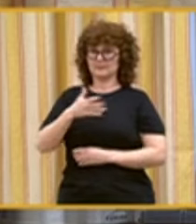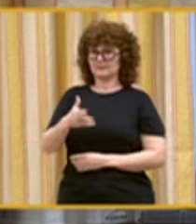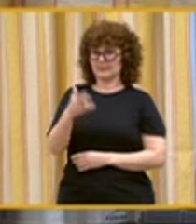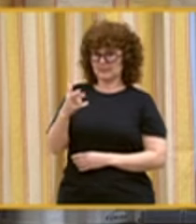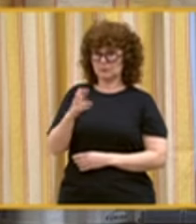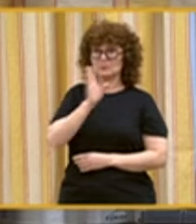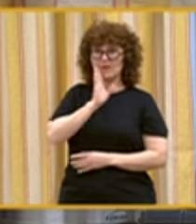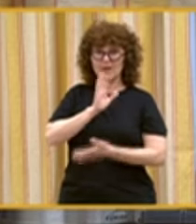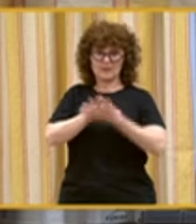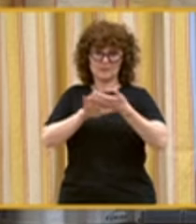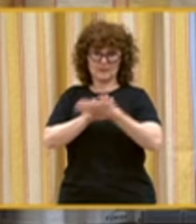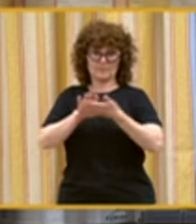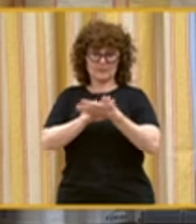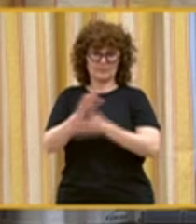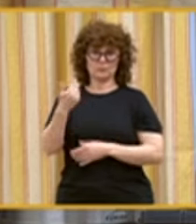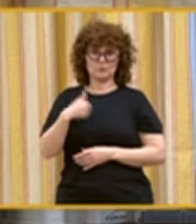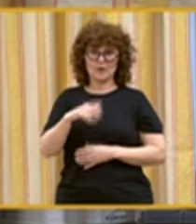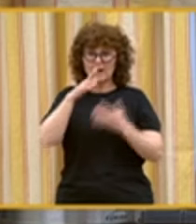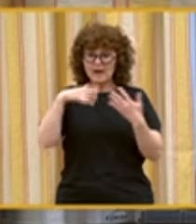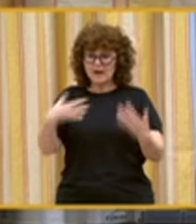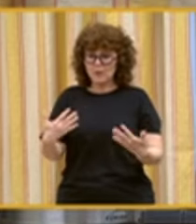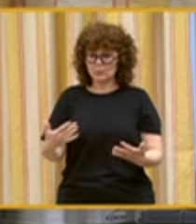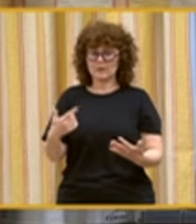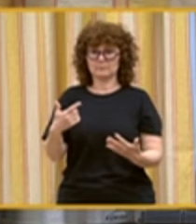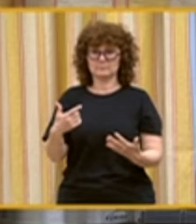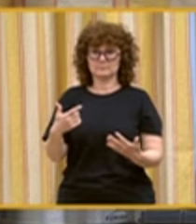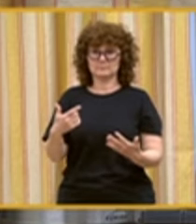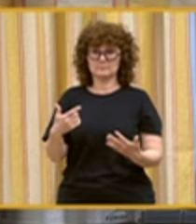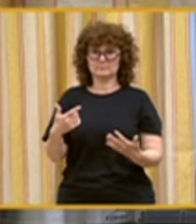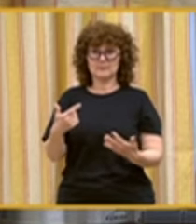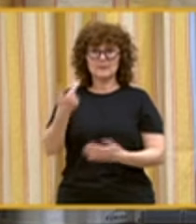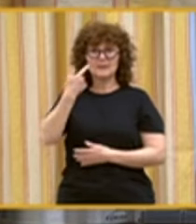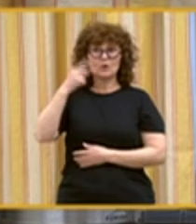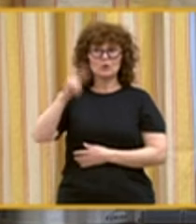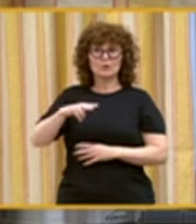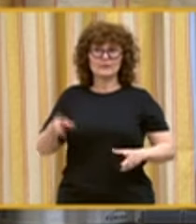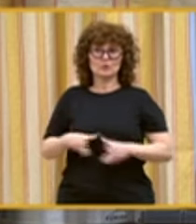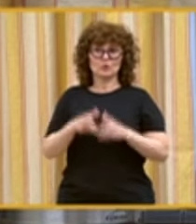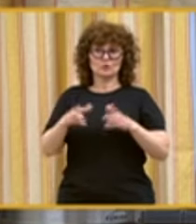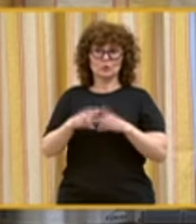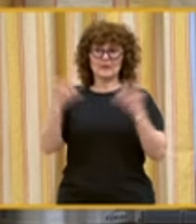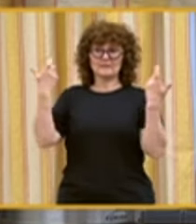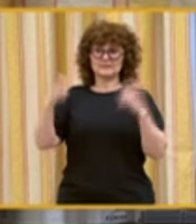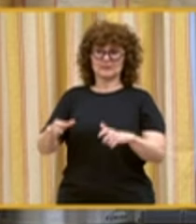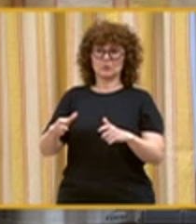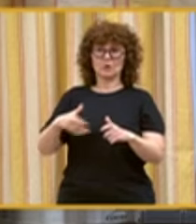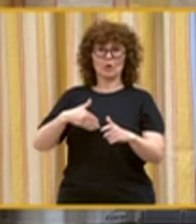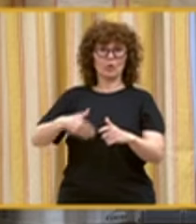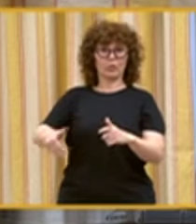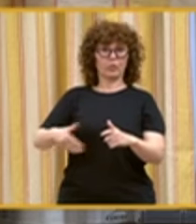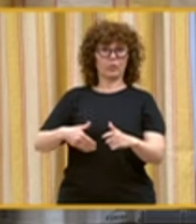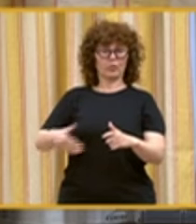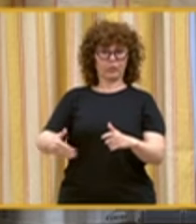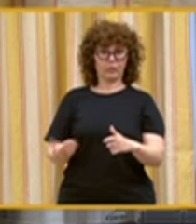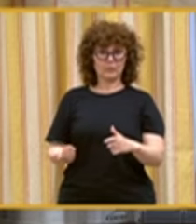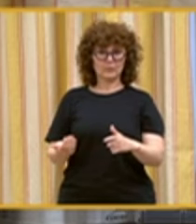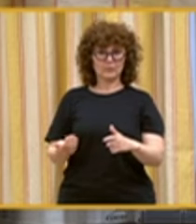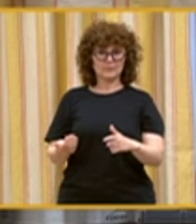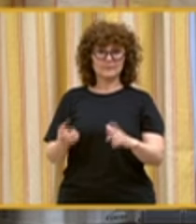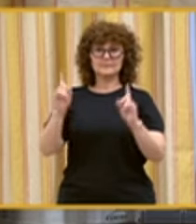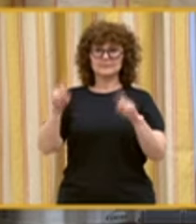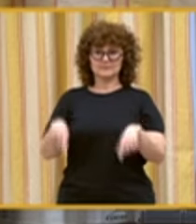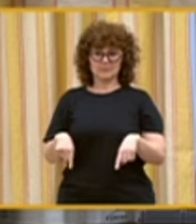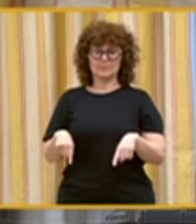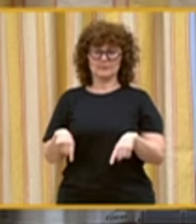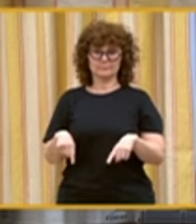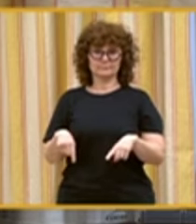ya lo he dicho. En la actualidad constatamos un bajo reconocimiento social del sector muy poco valorado, precariedad en